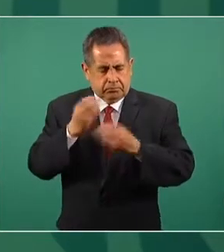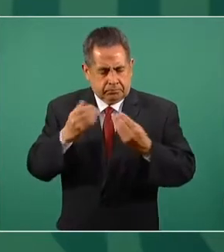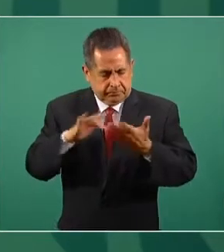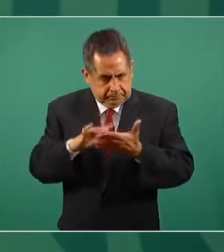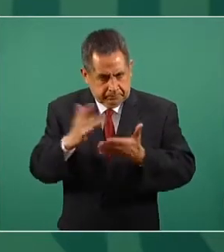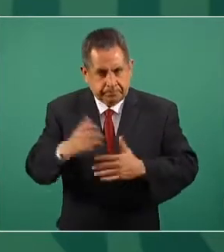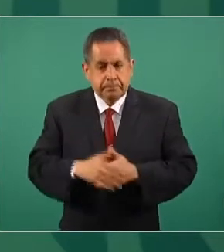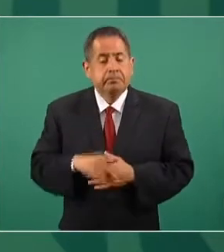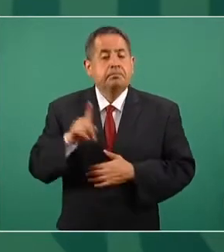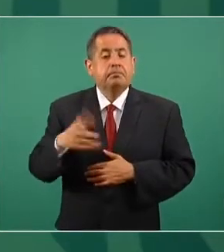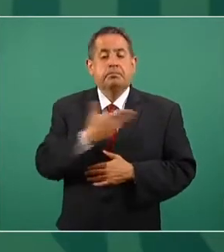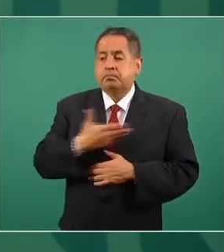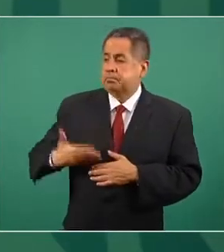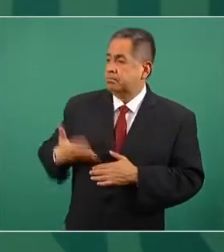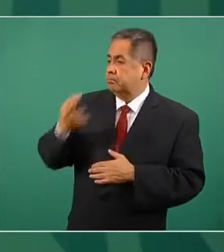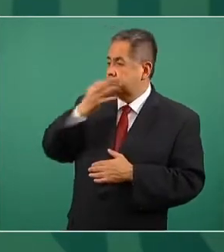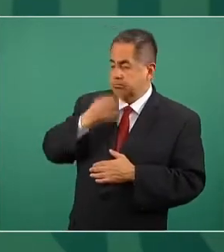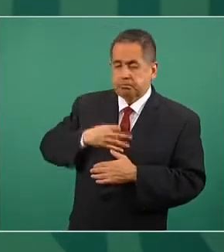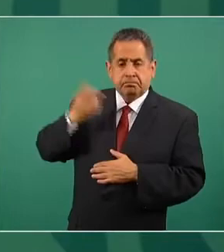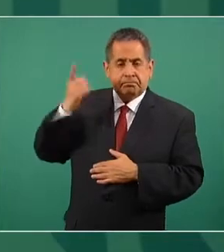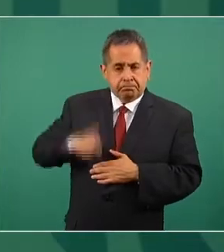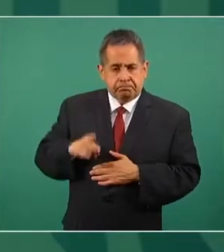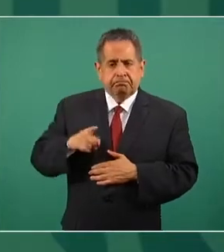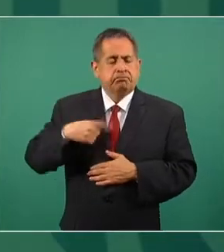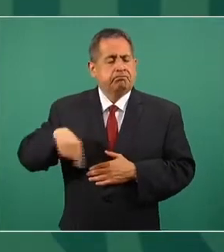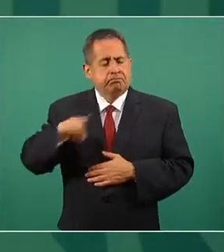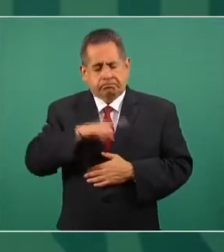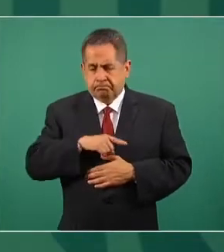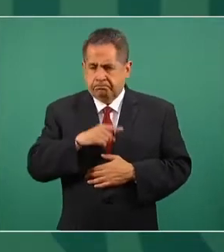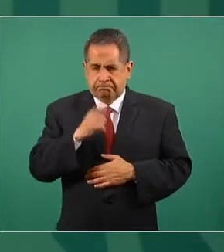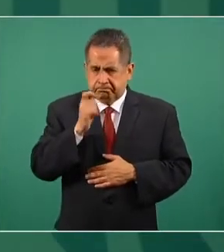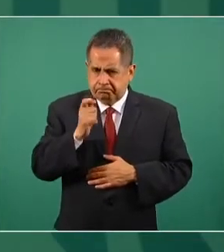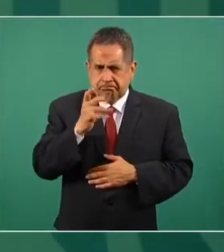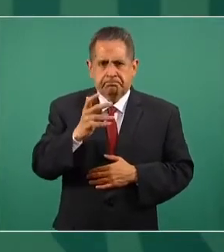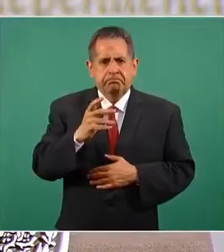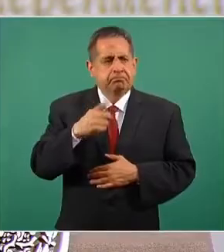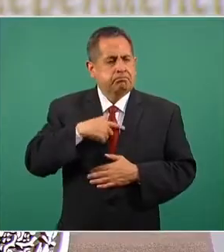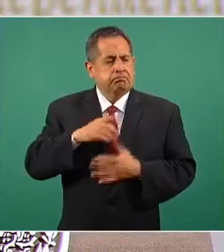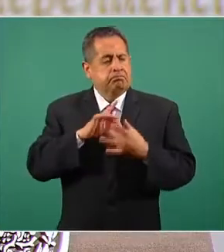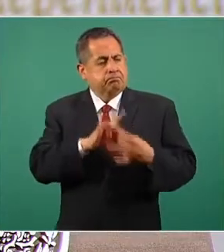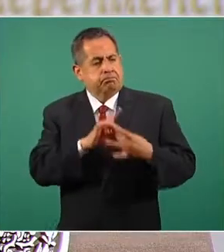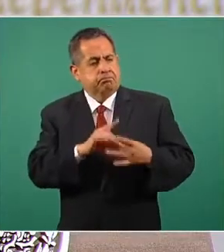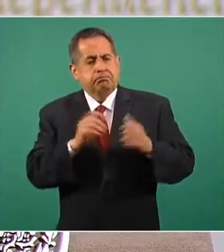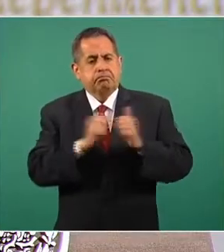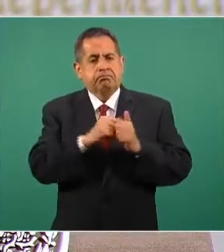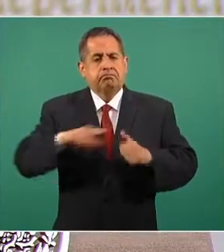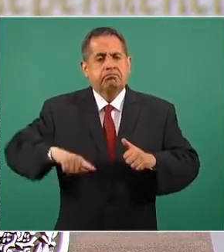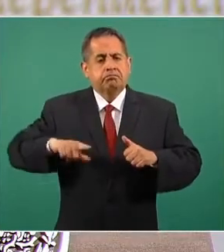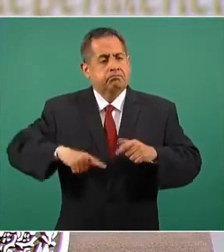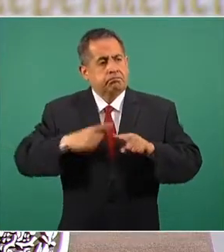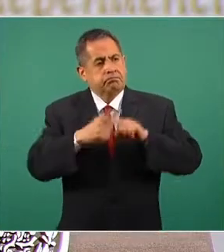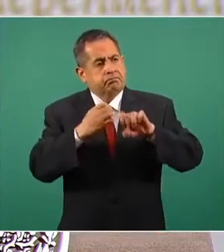El presidente nos ha instruido de manera categórica de colaborar estrechamente con los gobiernos de las entidades federativas,